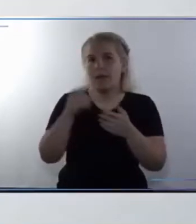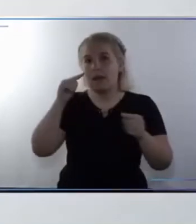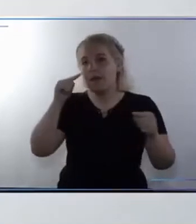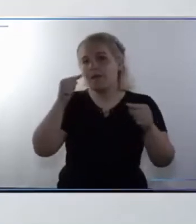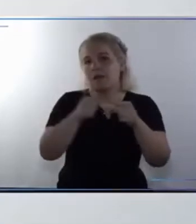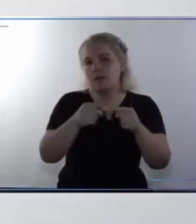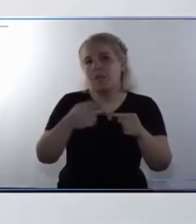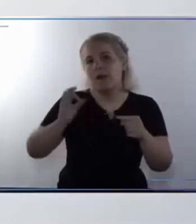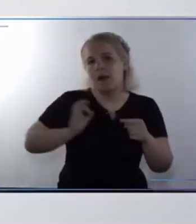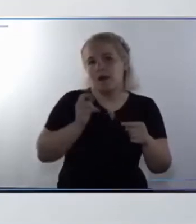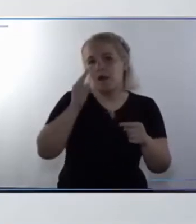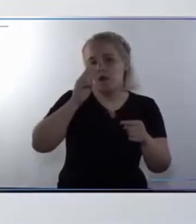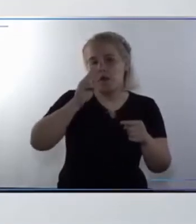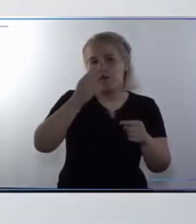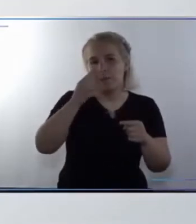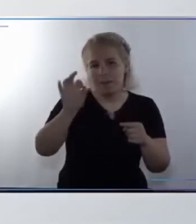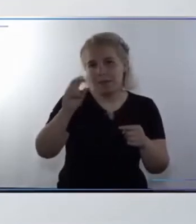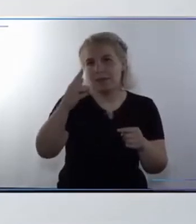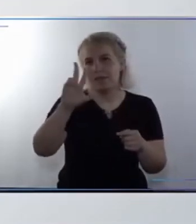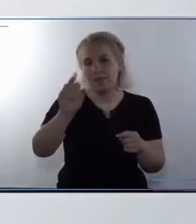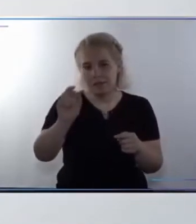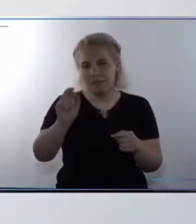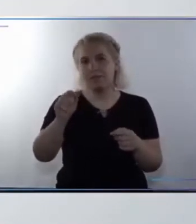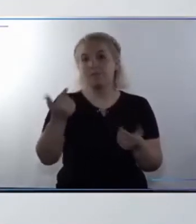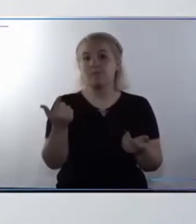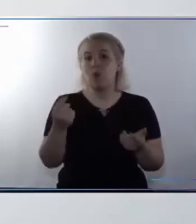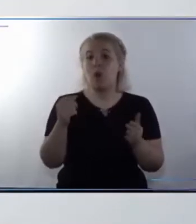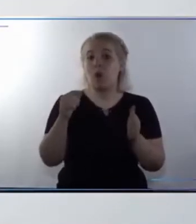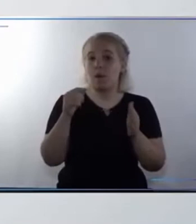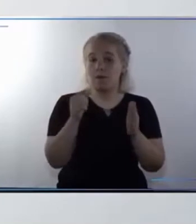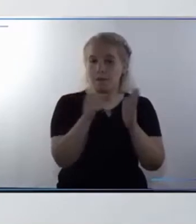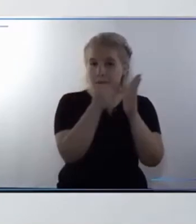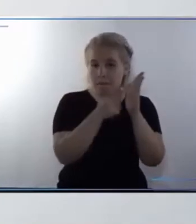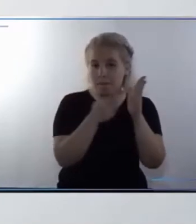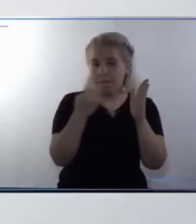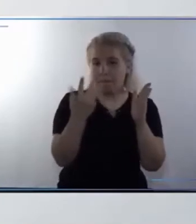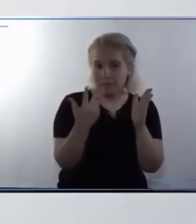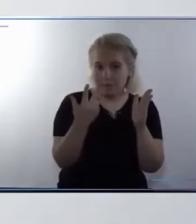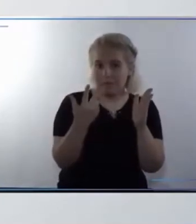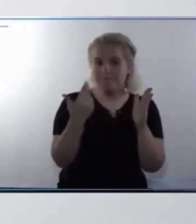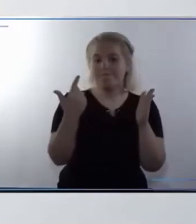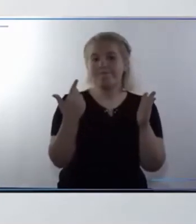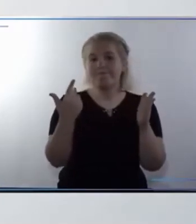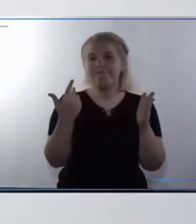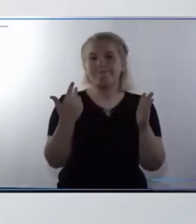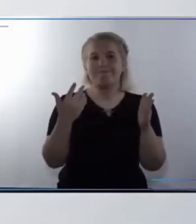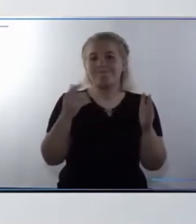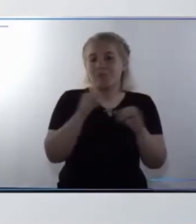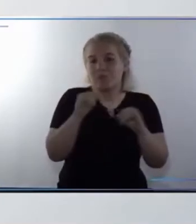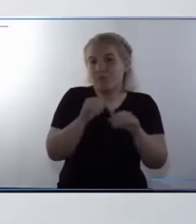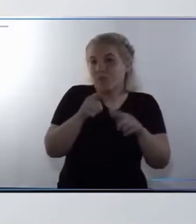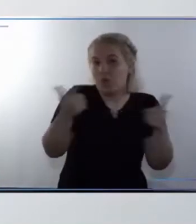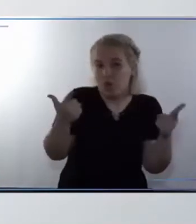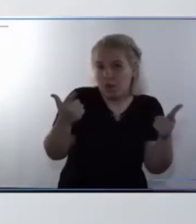Entonces, como decíamos, para los tres primeros indicadores de vivienda, transporte y crecimiento urbano, no tenemos información.